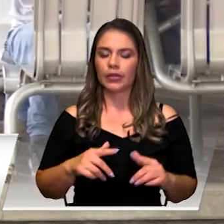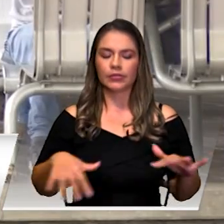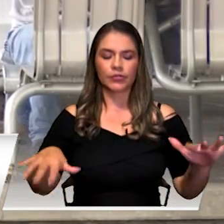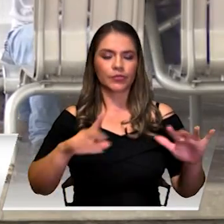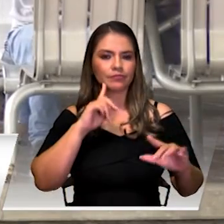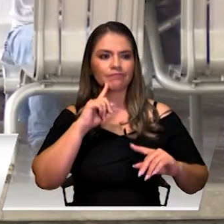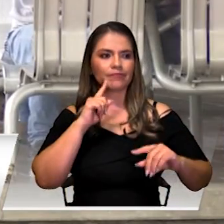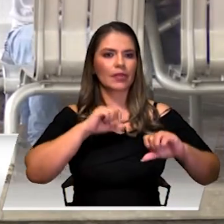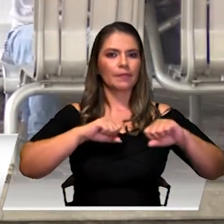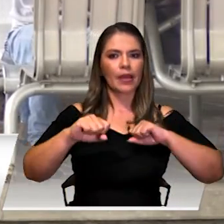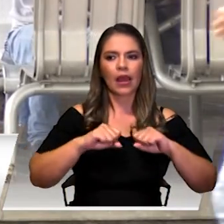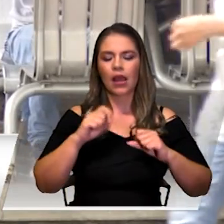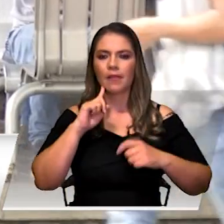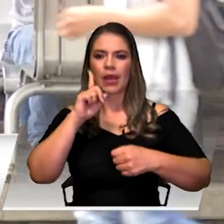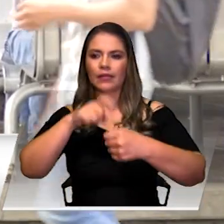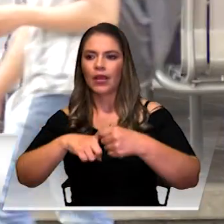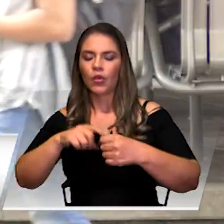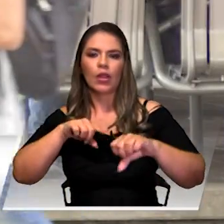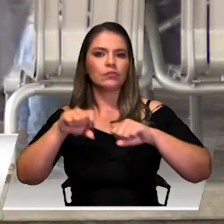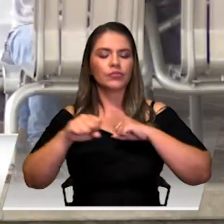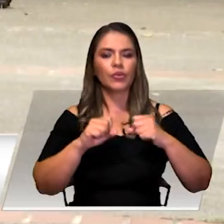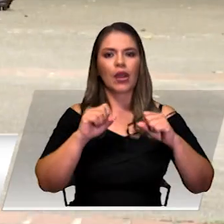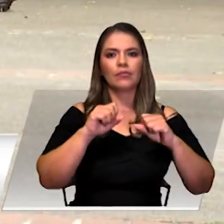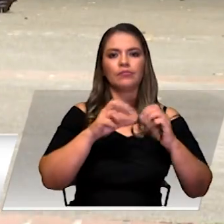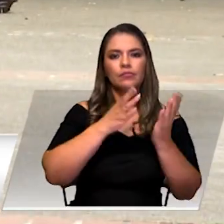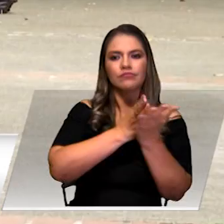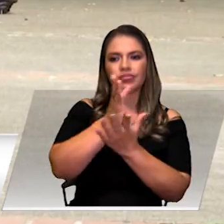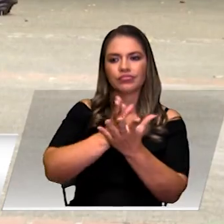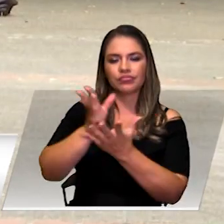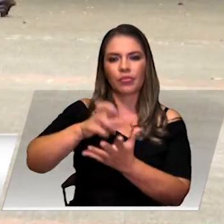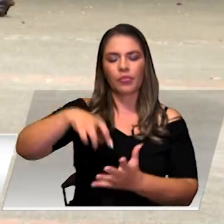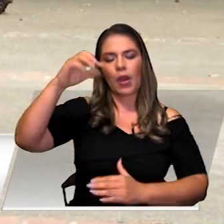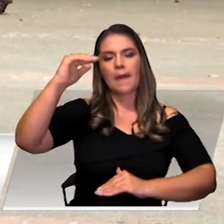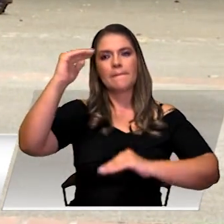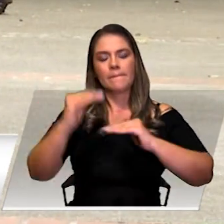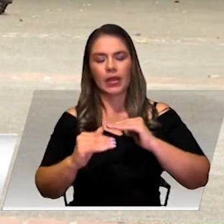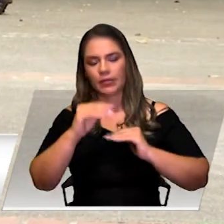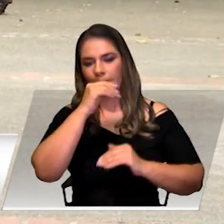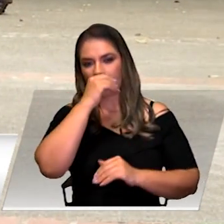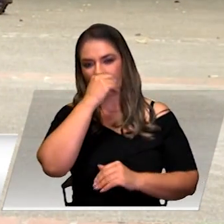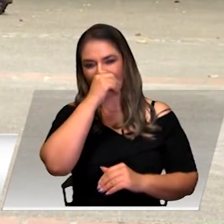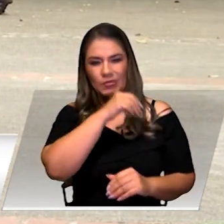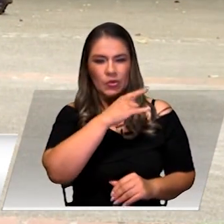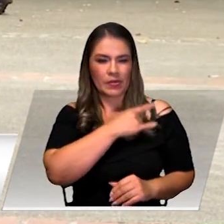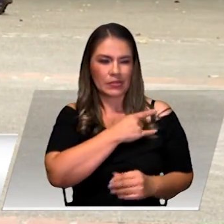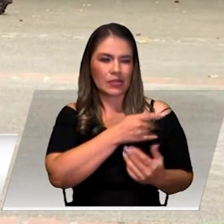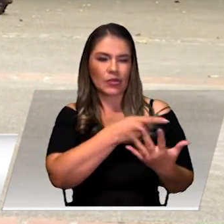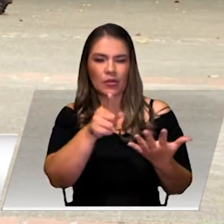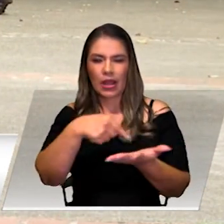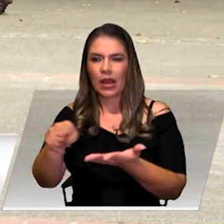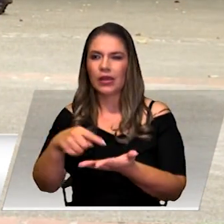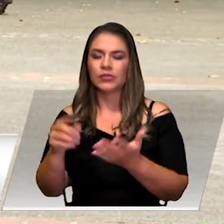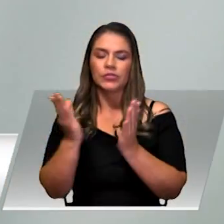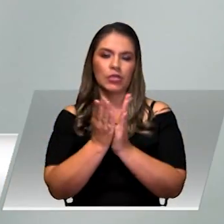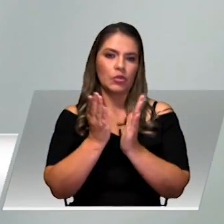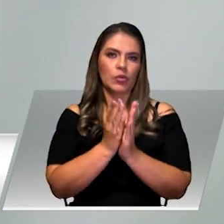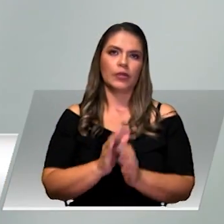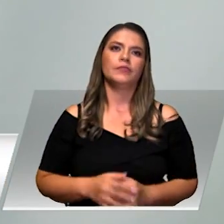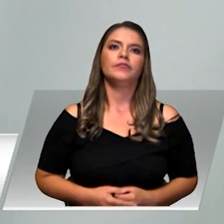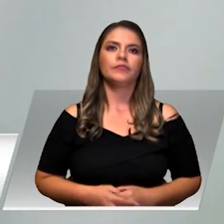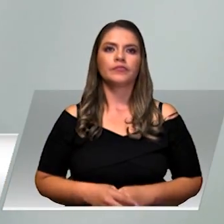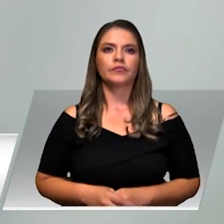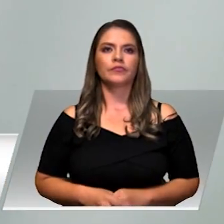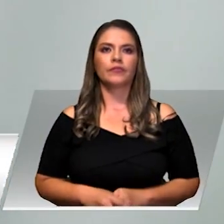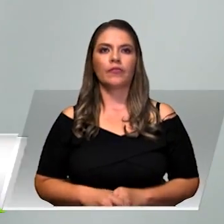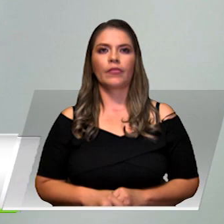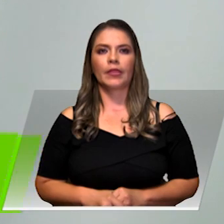inscripciones y matrículas en carreras técnicas, tecnológicas, universitarias y otros gastos en educación superior. En esta